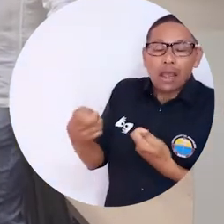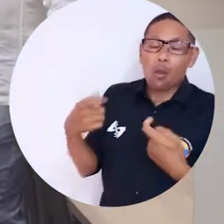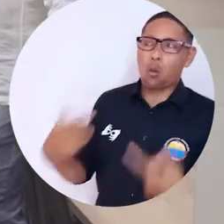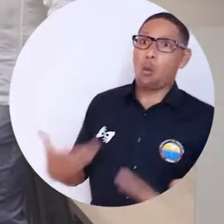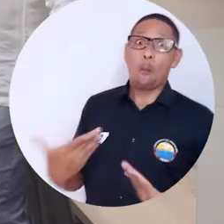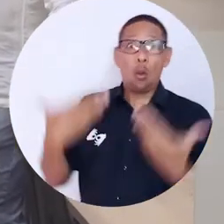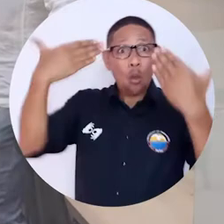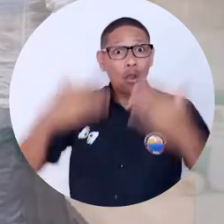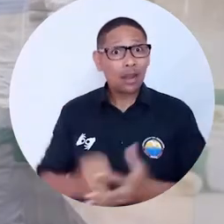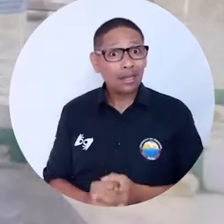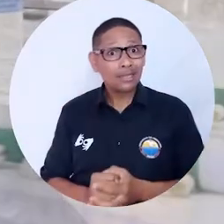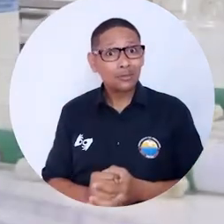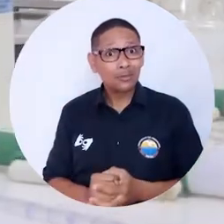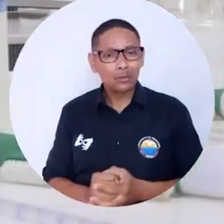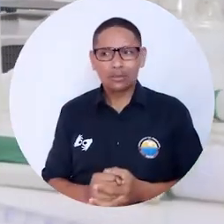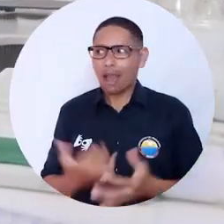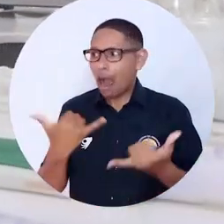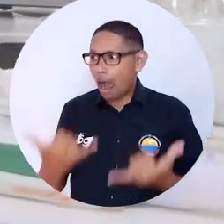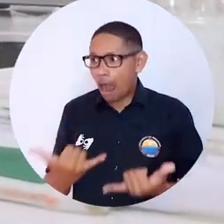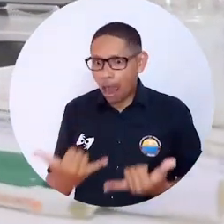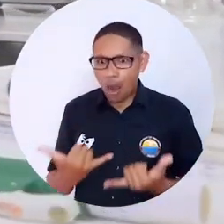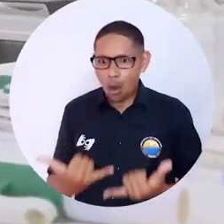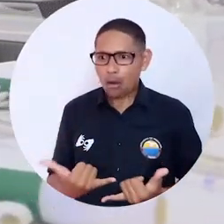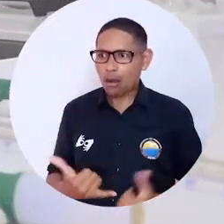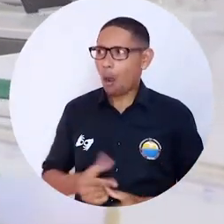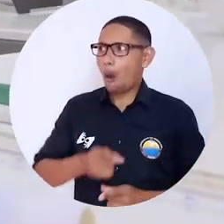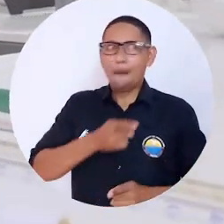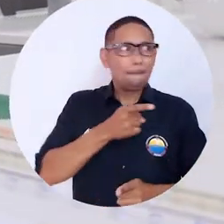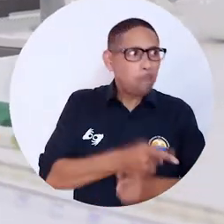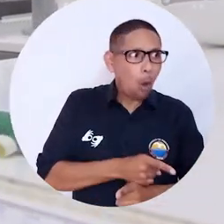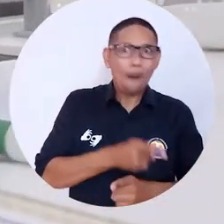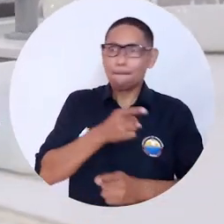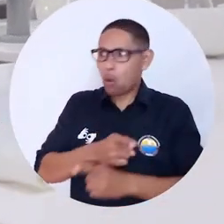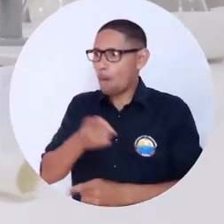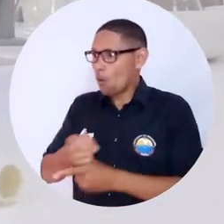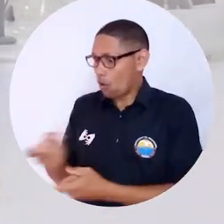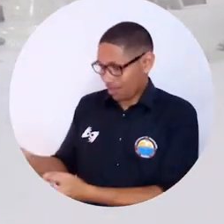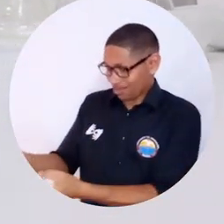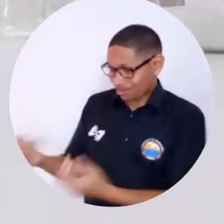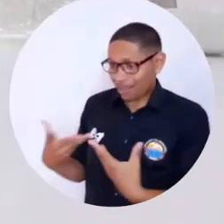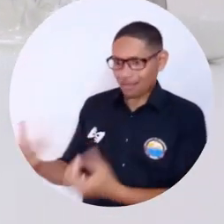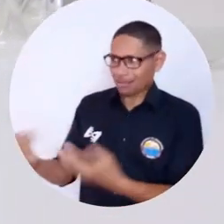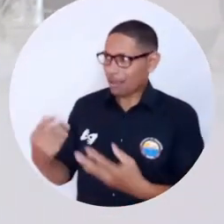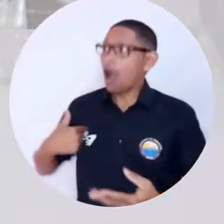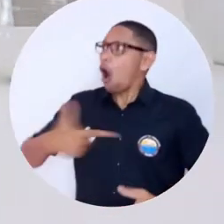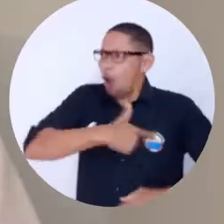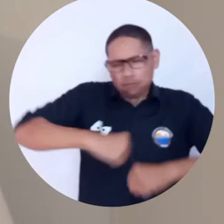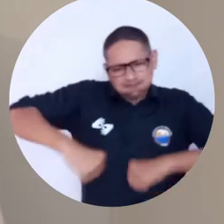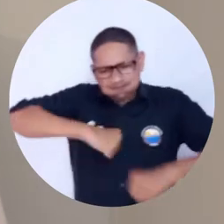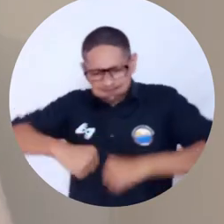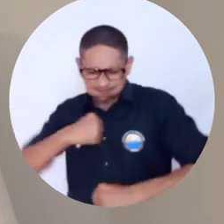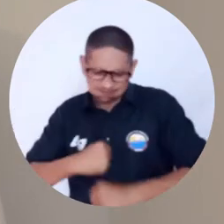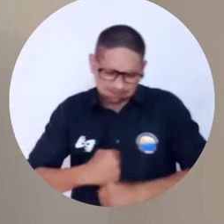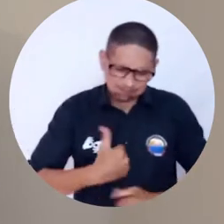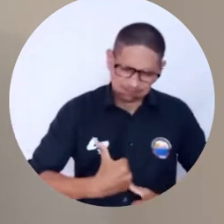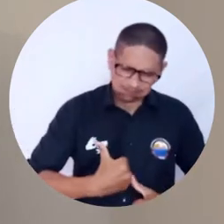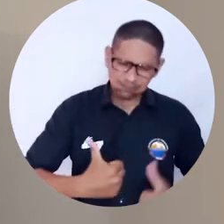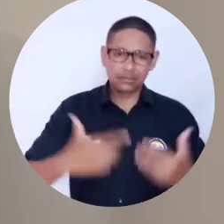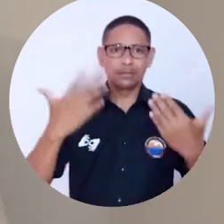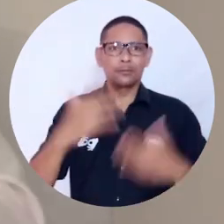se traduce en incentivos para que nosotros podamos dar resultados. Básicamente